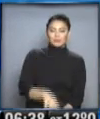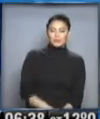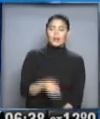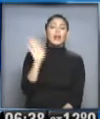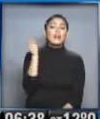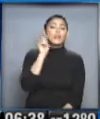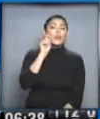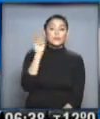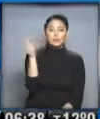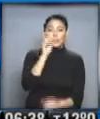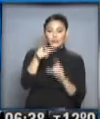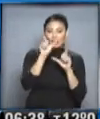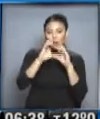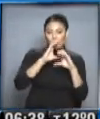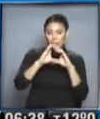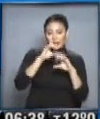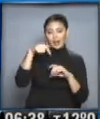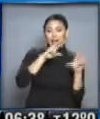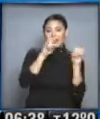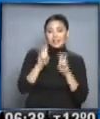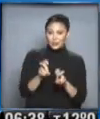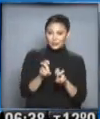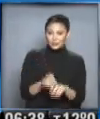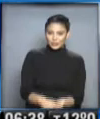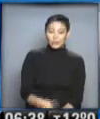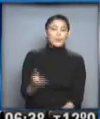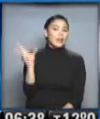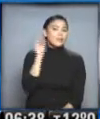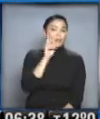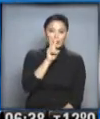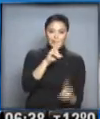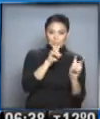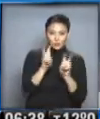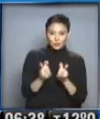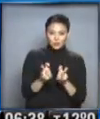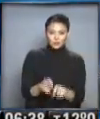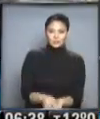Mandamos besos a todas las que se comunicaron con nosotros y pasamos a los títulos, Gaby. Muy bien, escuchamos los títulos entonces.